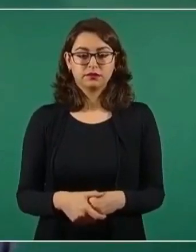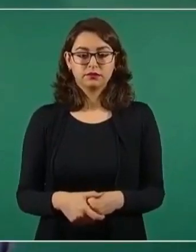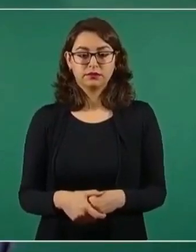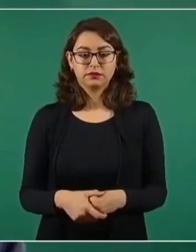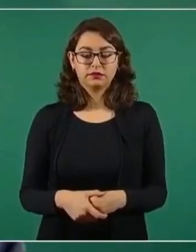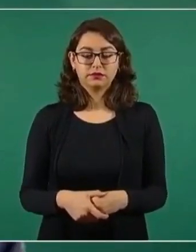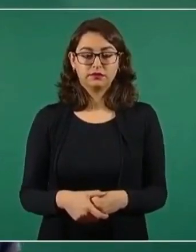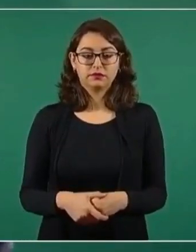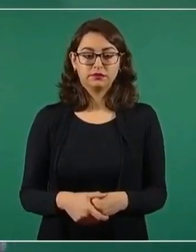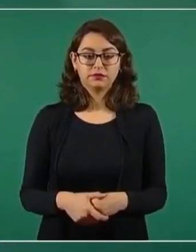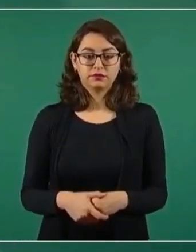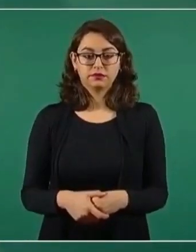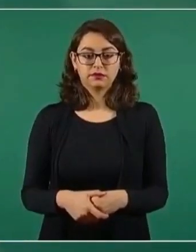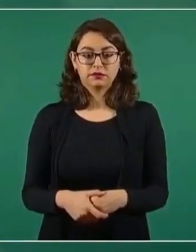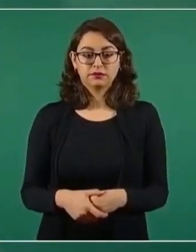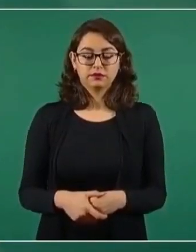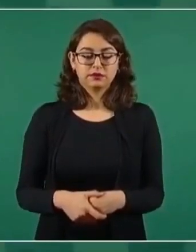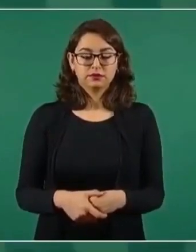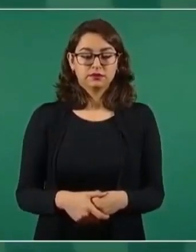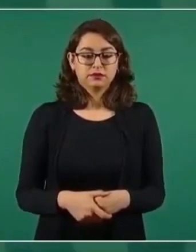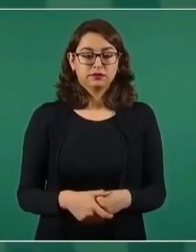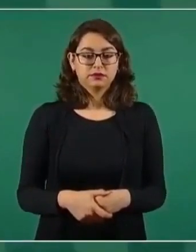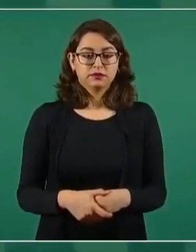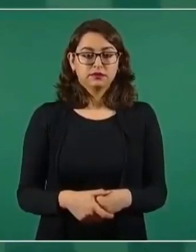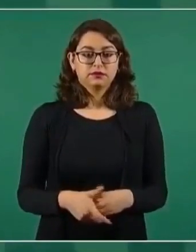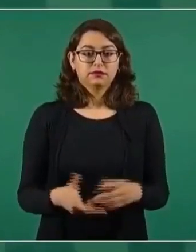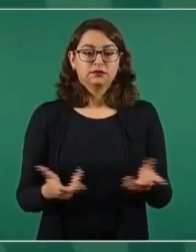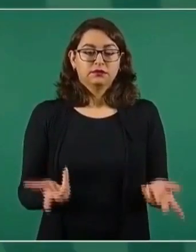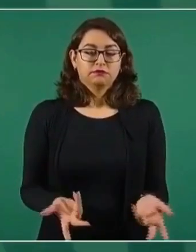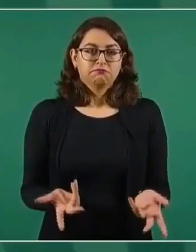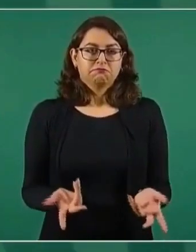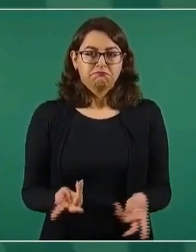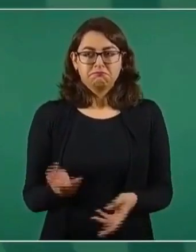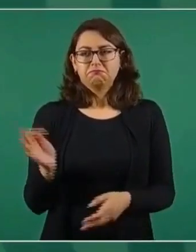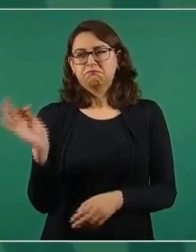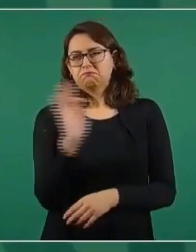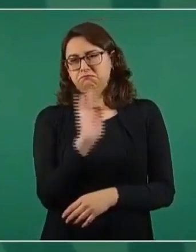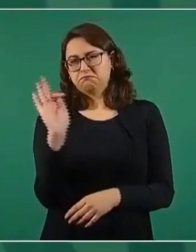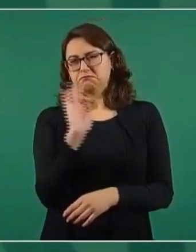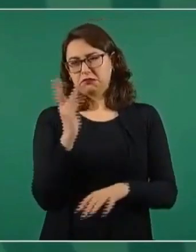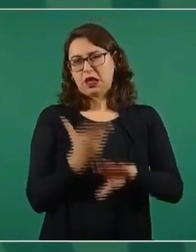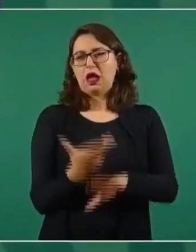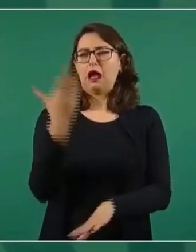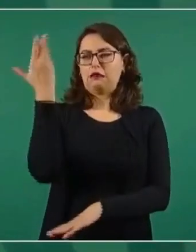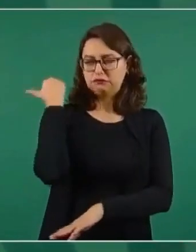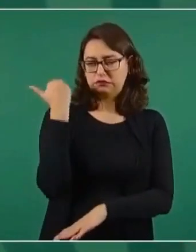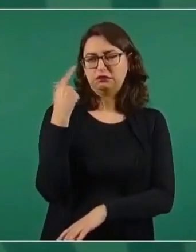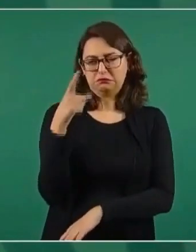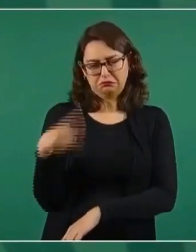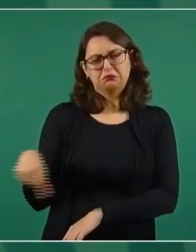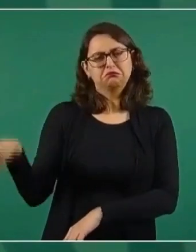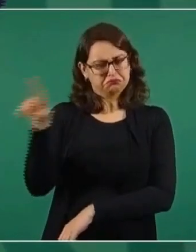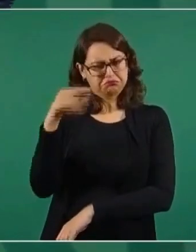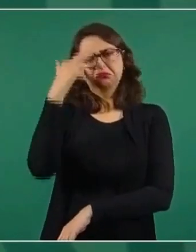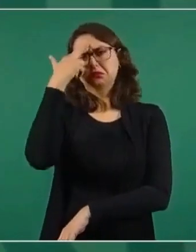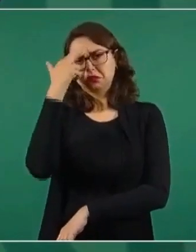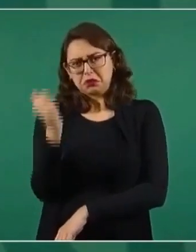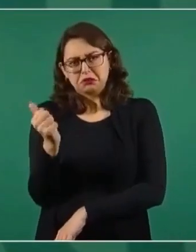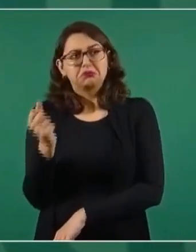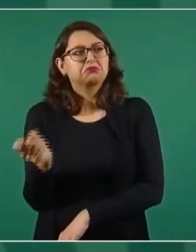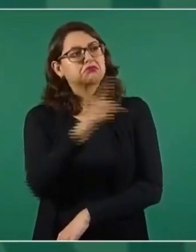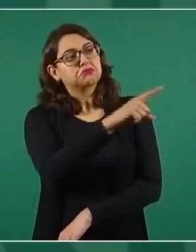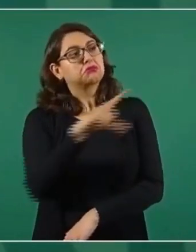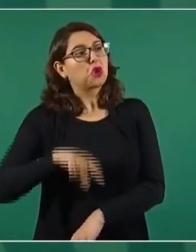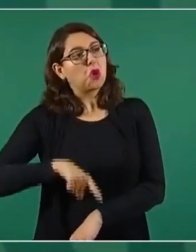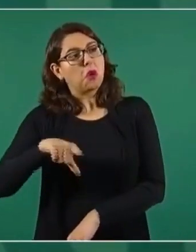A lo mejor habría alguna justificación de decir, si los de mero arriba roban,